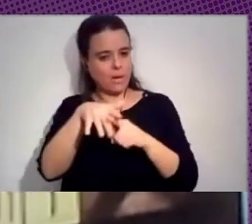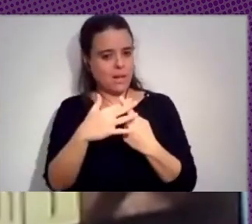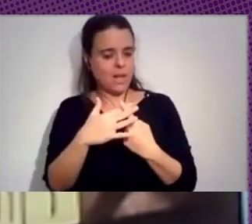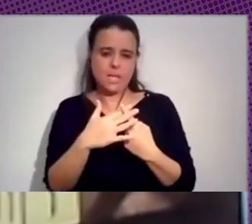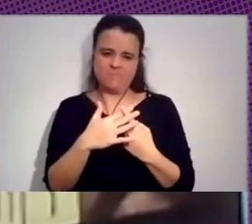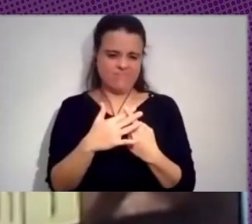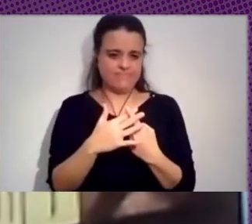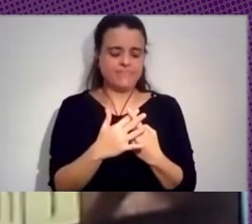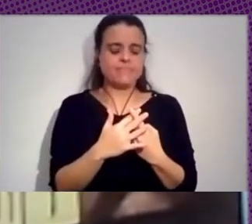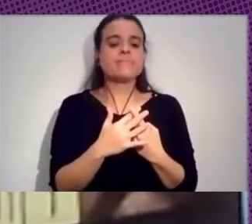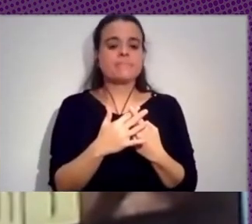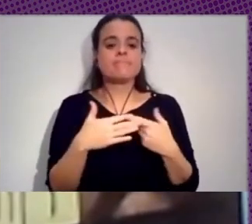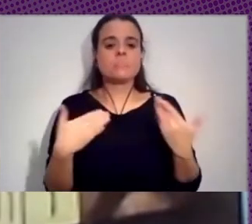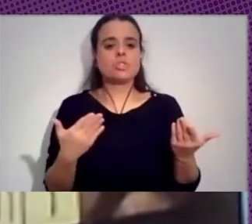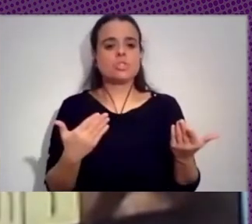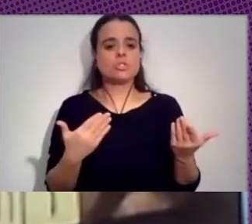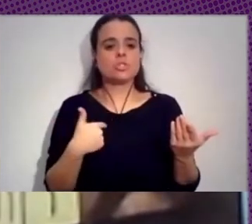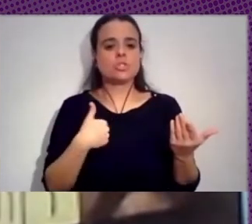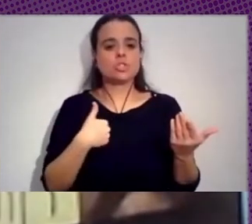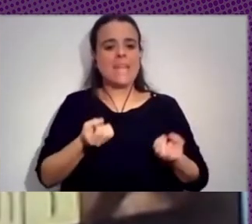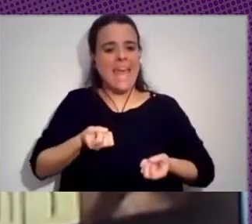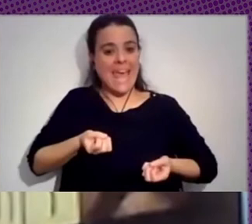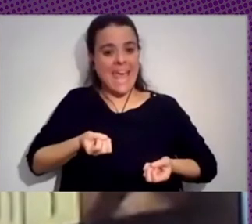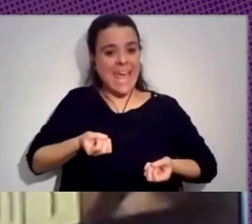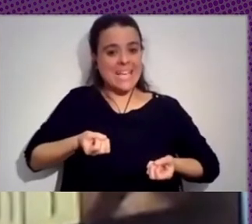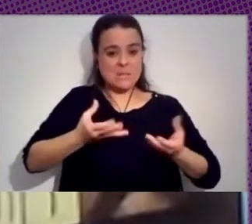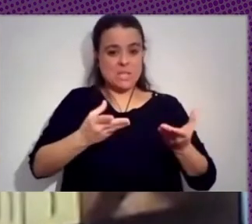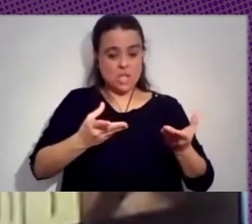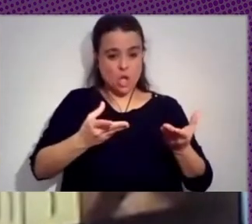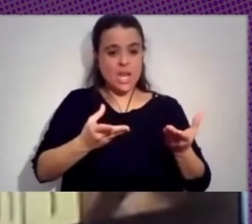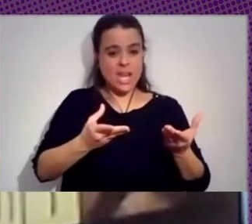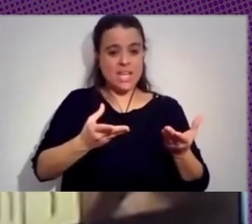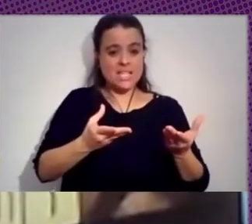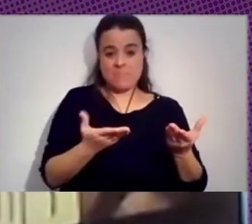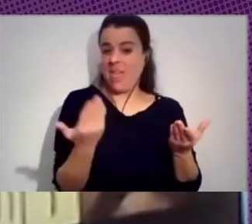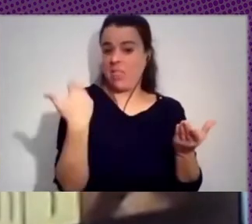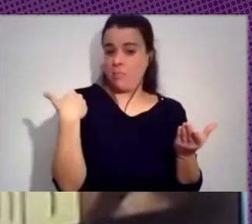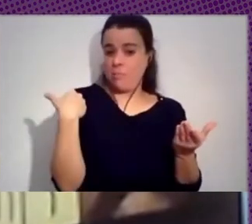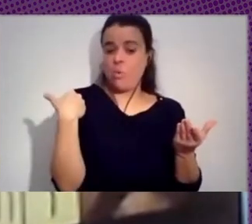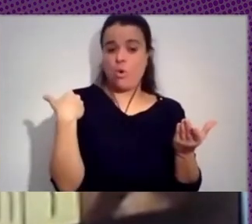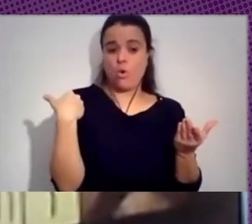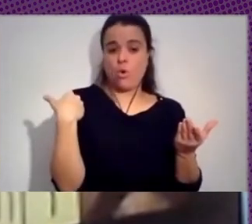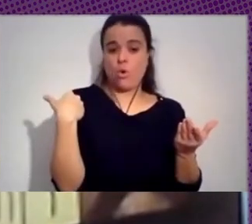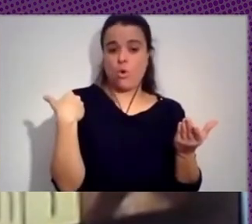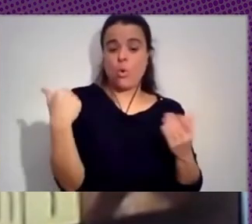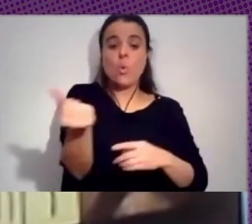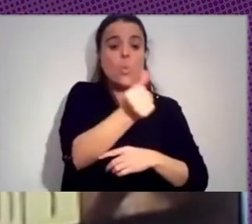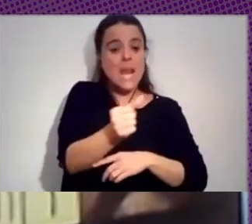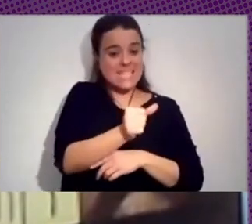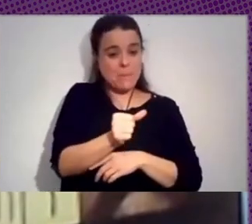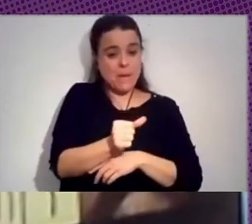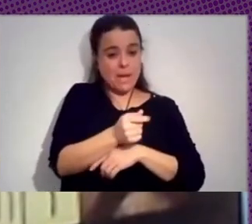Y acá voy a hacer mías algunas expresiones que hizo Cory Doctorow hace poquito, hace algunas semanas publicó